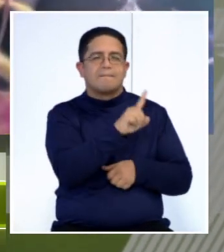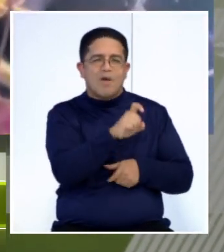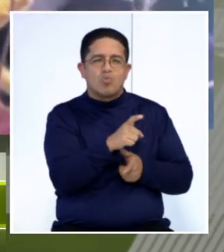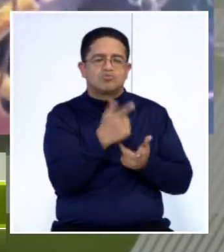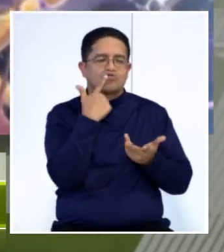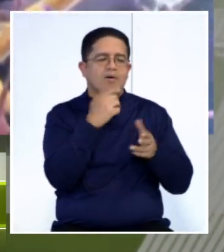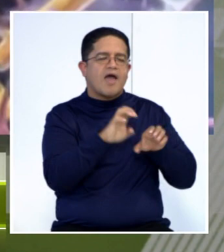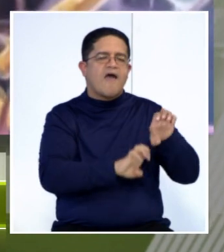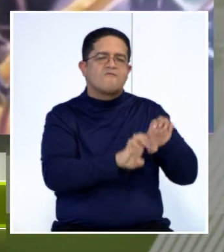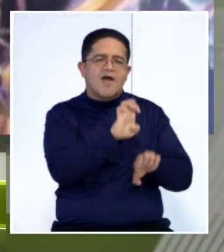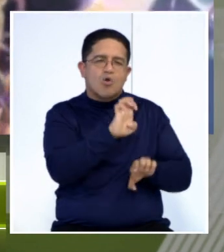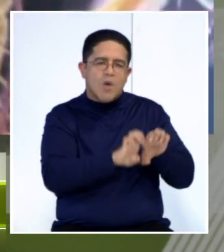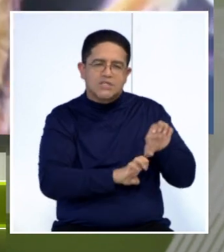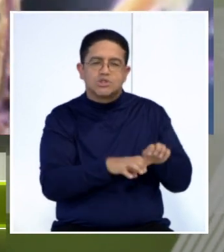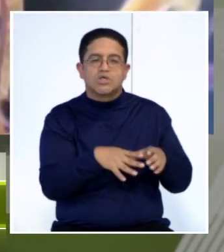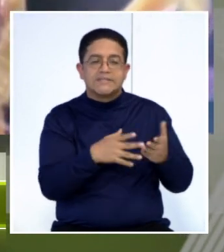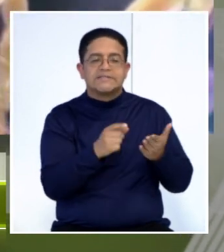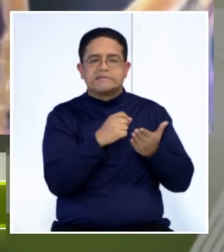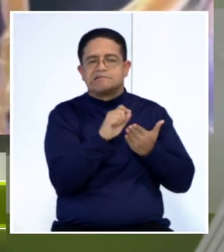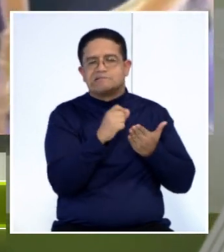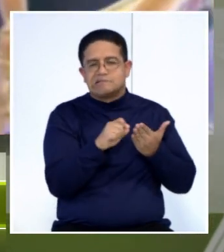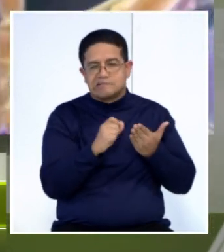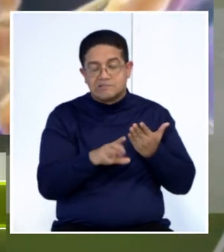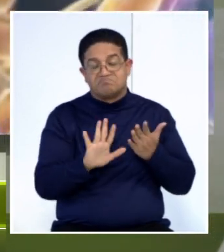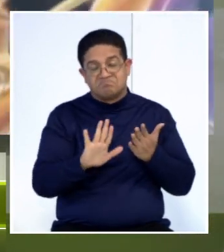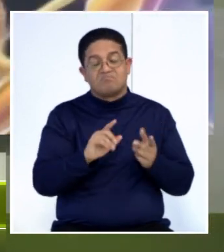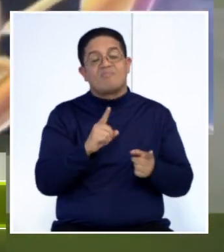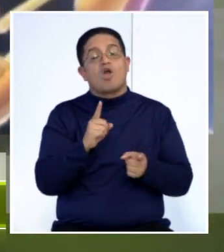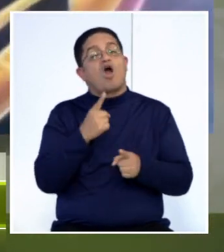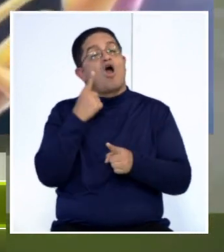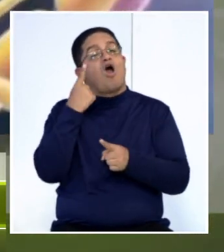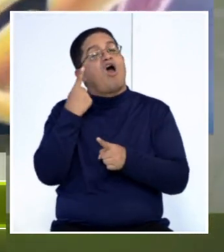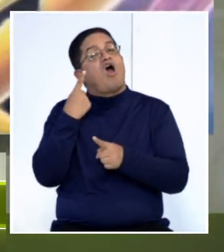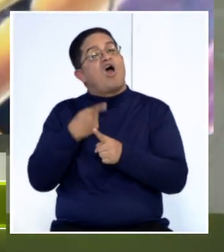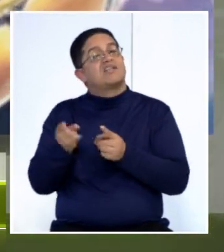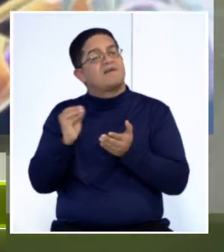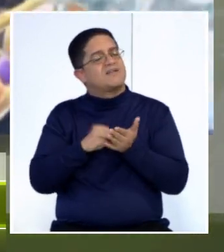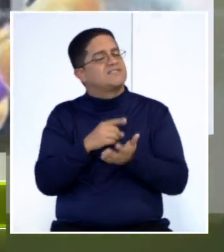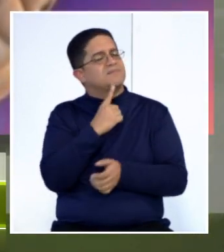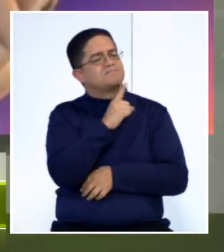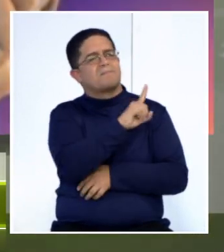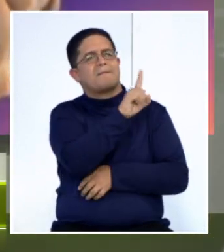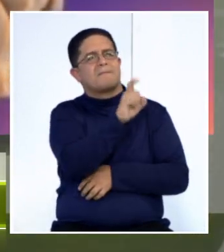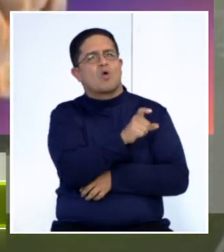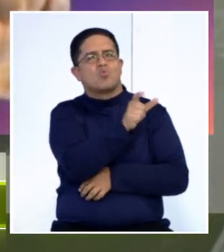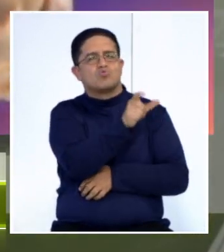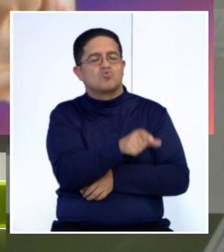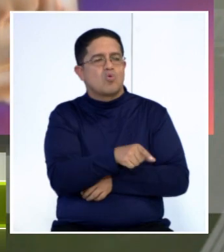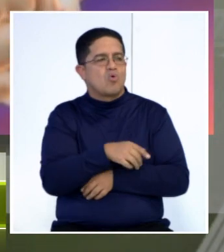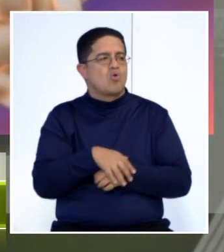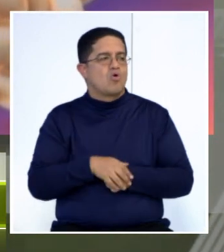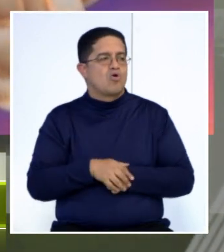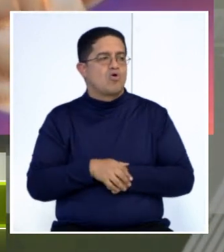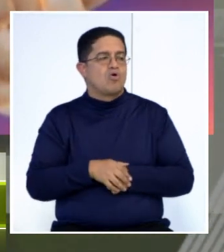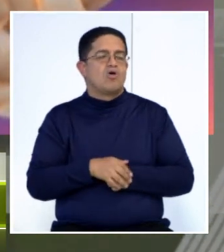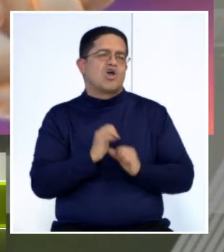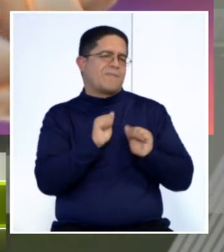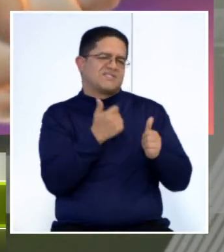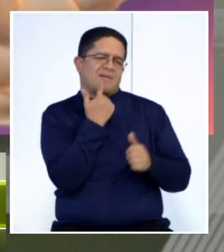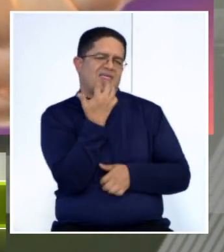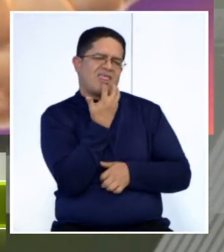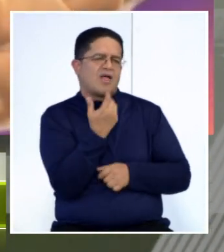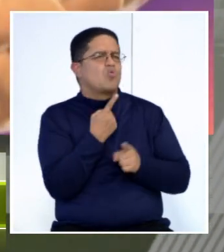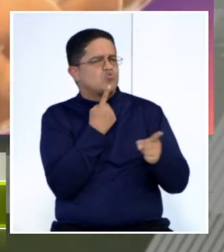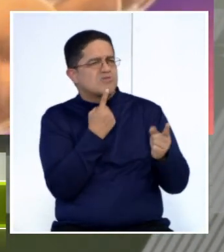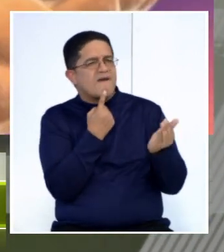evaluación y ahí lo vamos llevando. En otras oportunidades, bueno, le pregunto directamente al paciente y le digo, y así comenzamos de manera jocosa, miren,